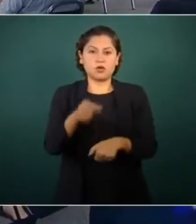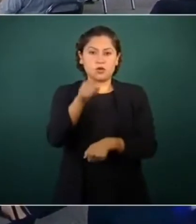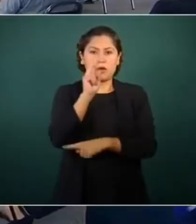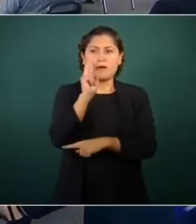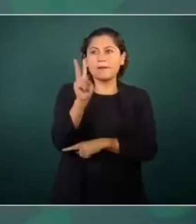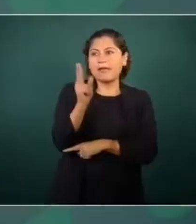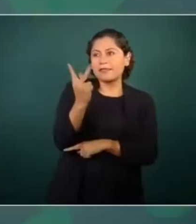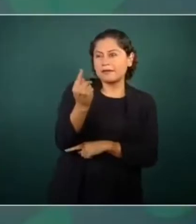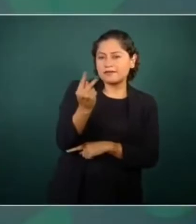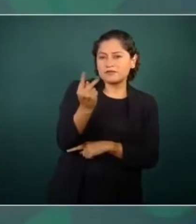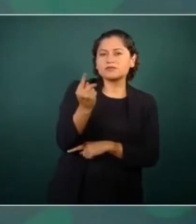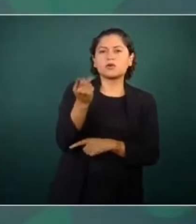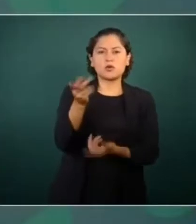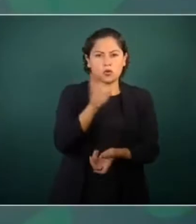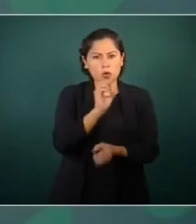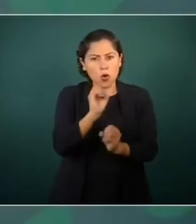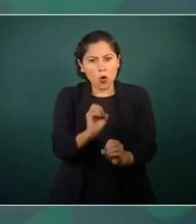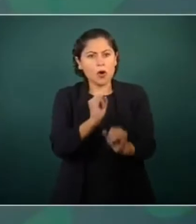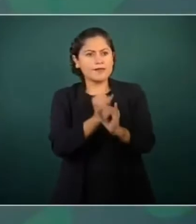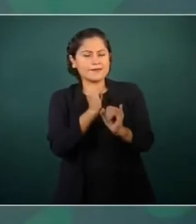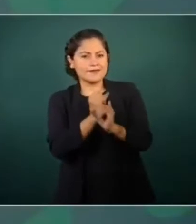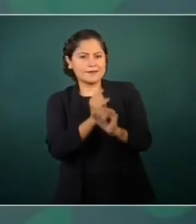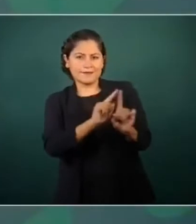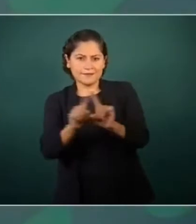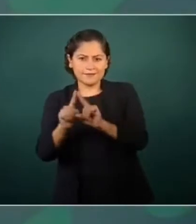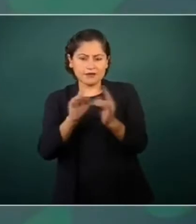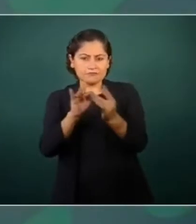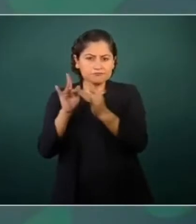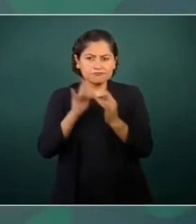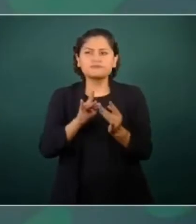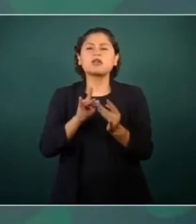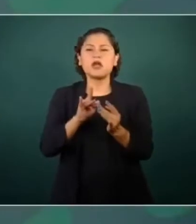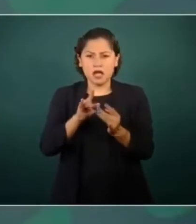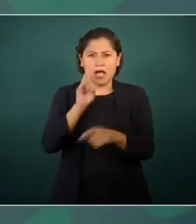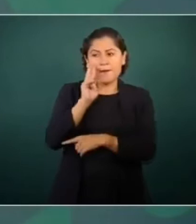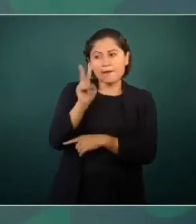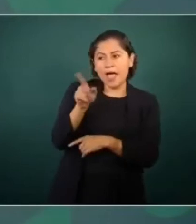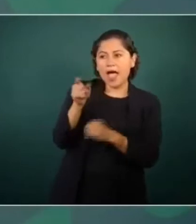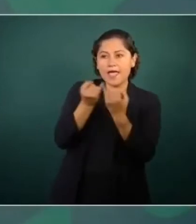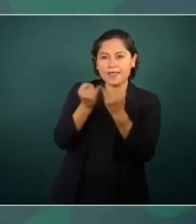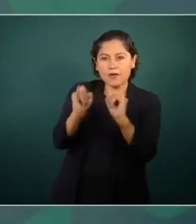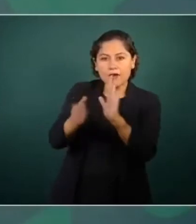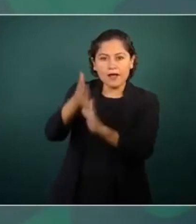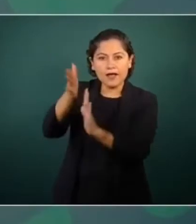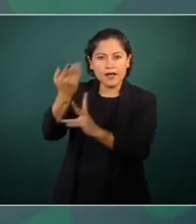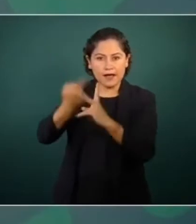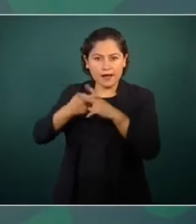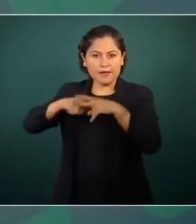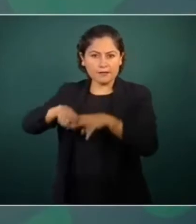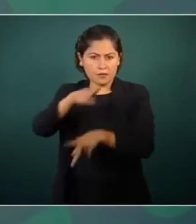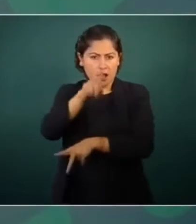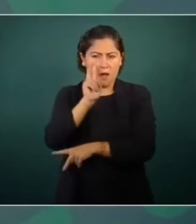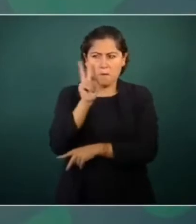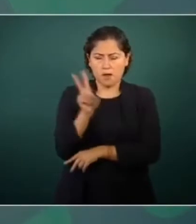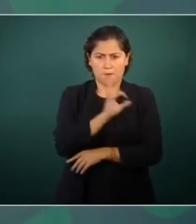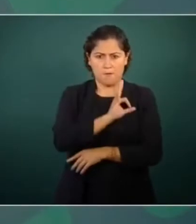de las obras que se van a inaugurar y de los actos que vamos a